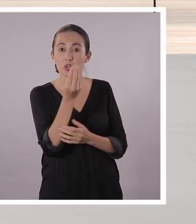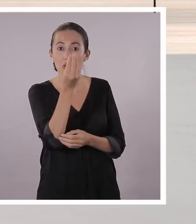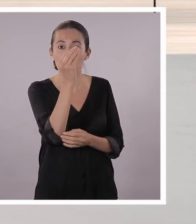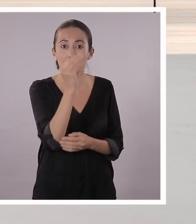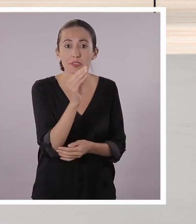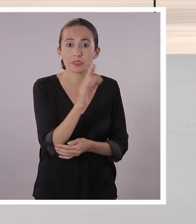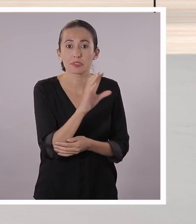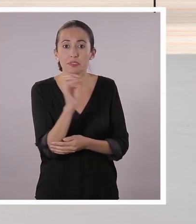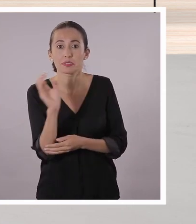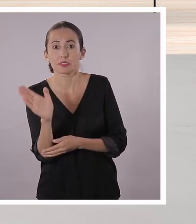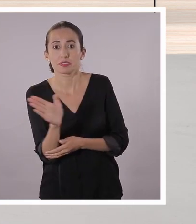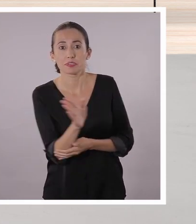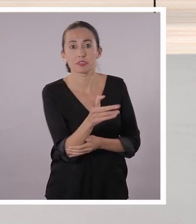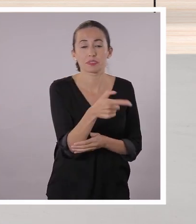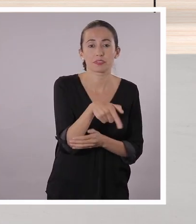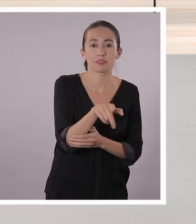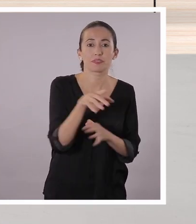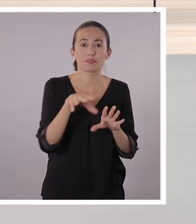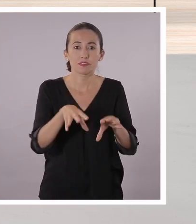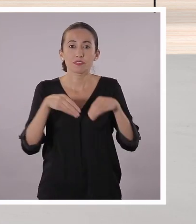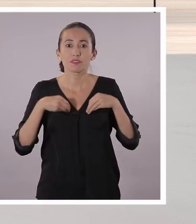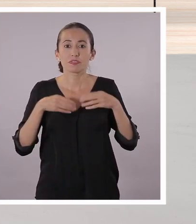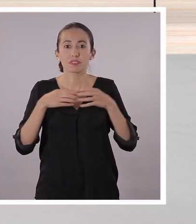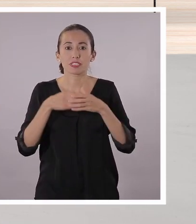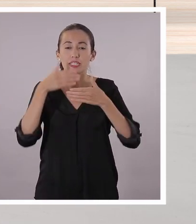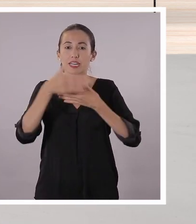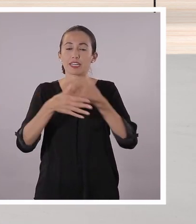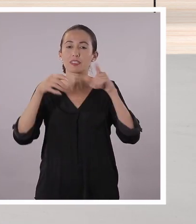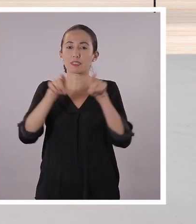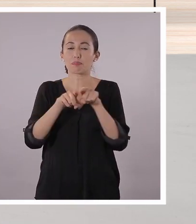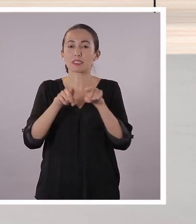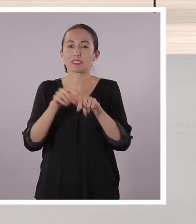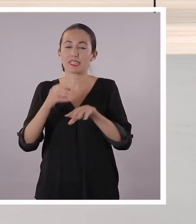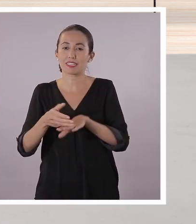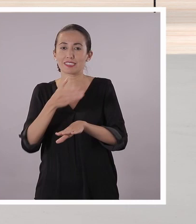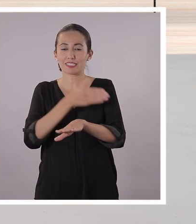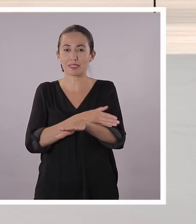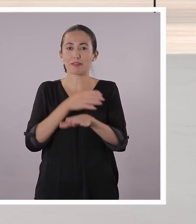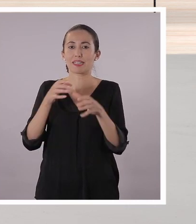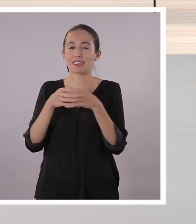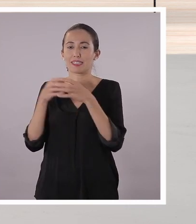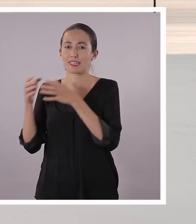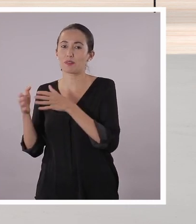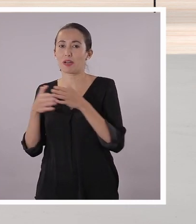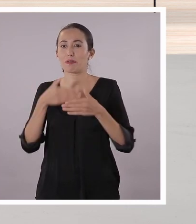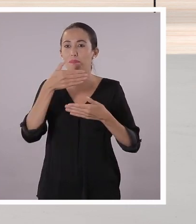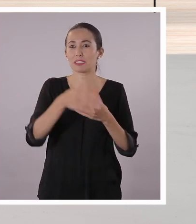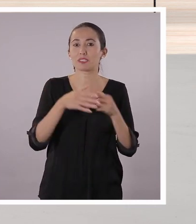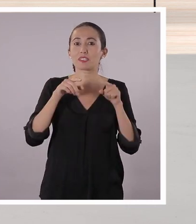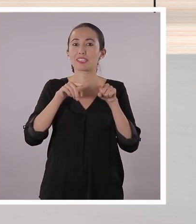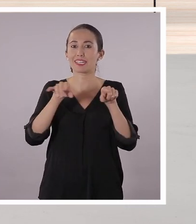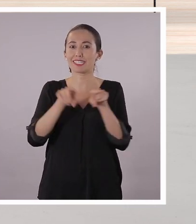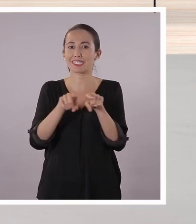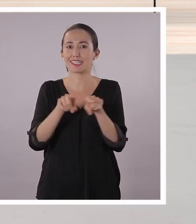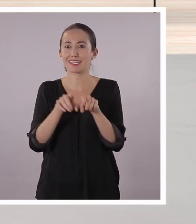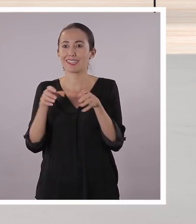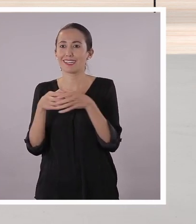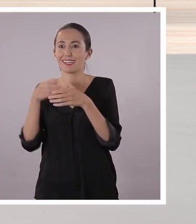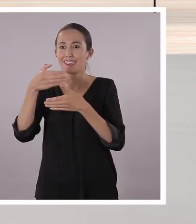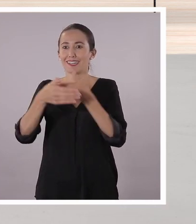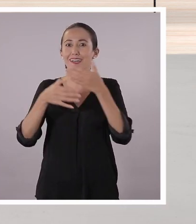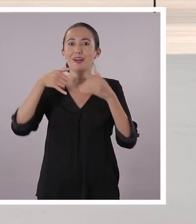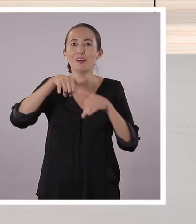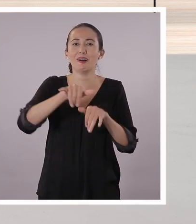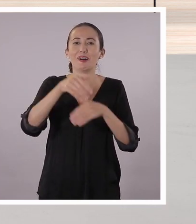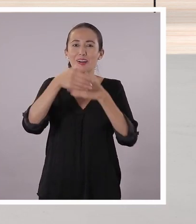y chicas en casa que tengo muchas ganas de hacer un noticiero juvenil. Así que, ¿qué le parece si podemos hacer algo así en la clase